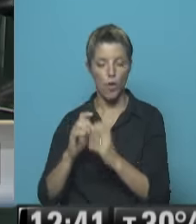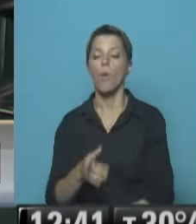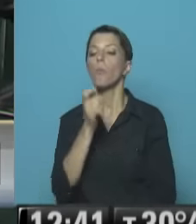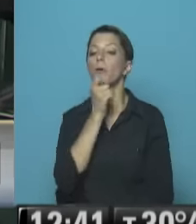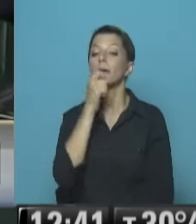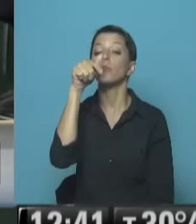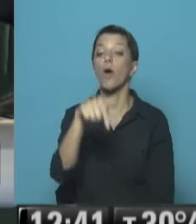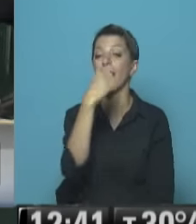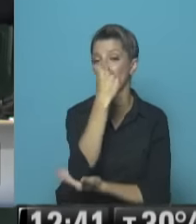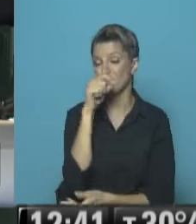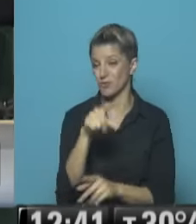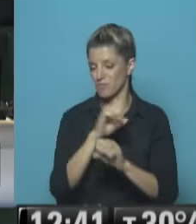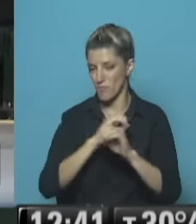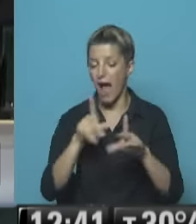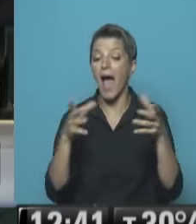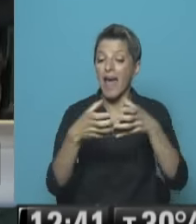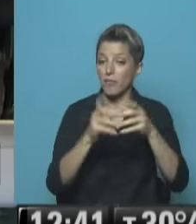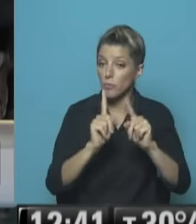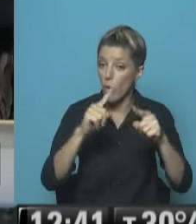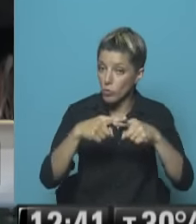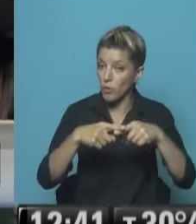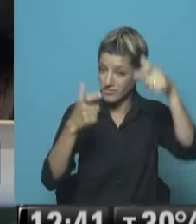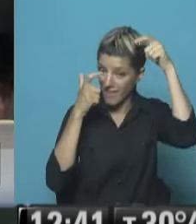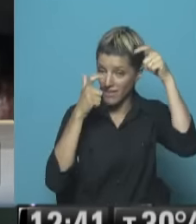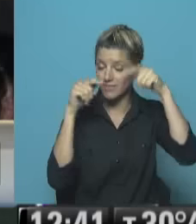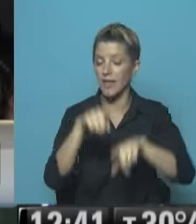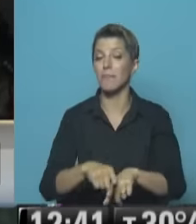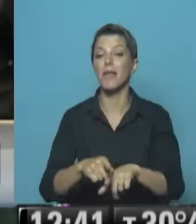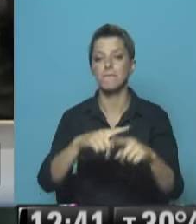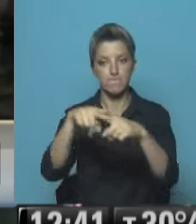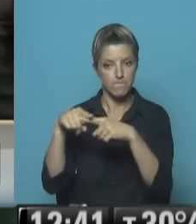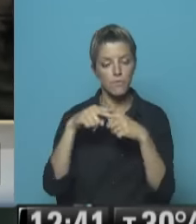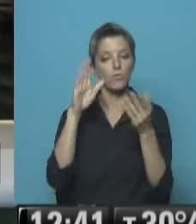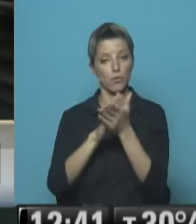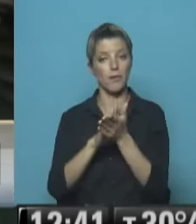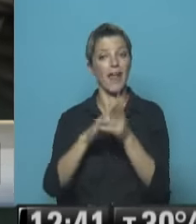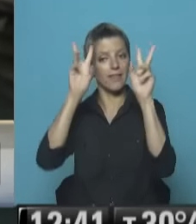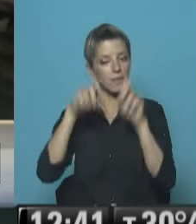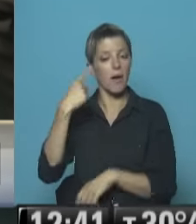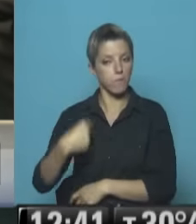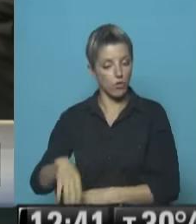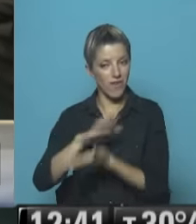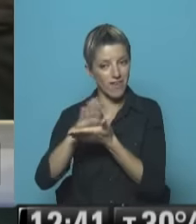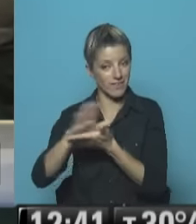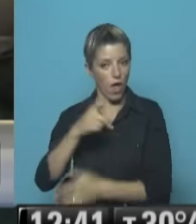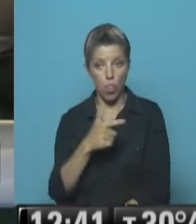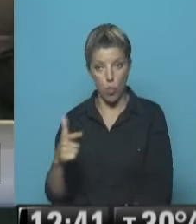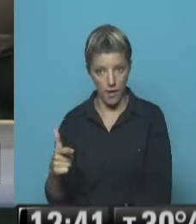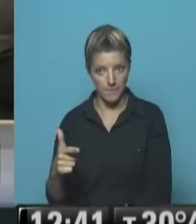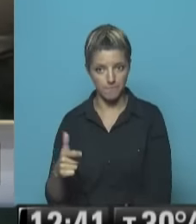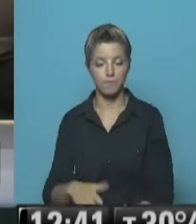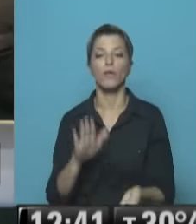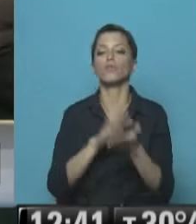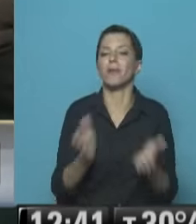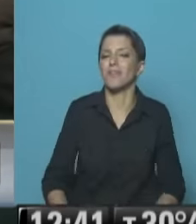también En el debate dentro del propio chavismo El tema del desabastecimiento La inflación, el acaparamiento La